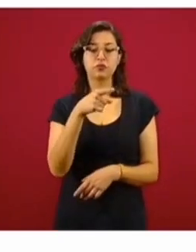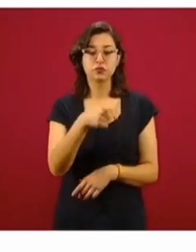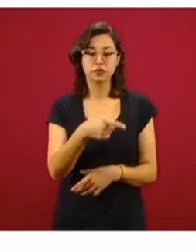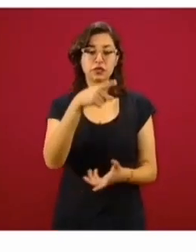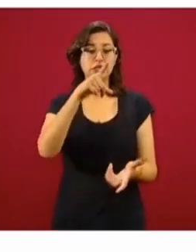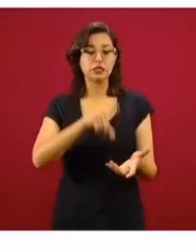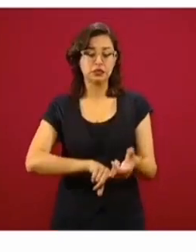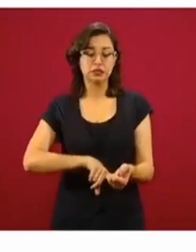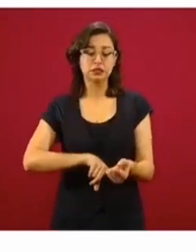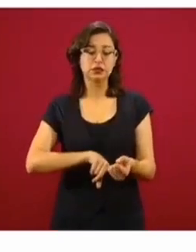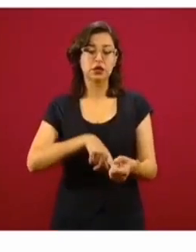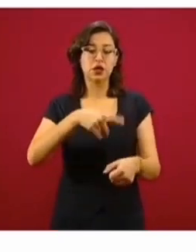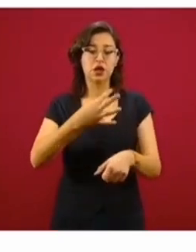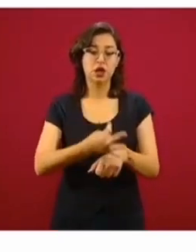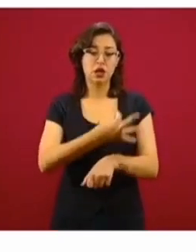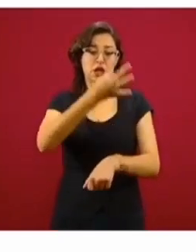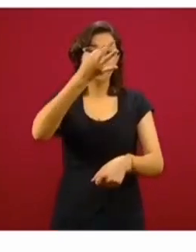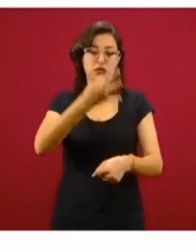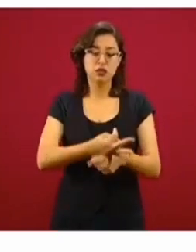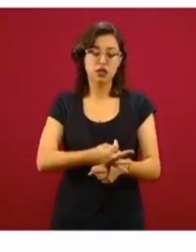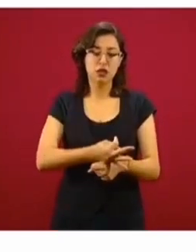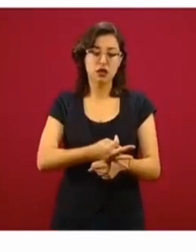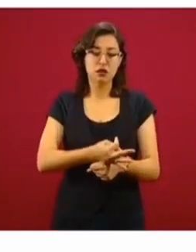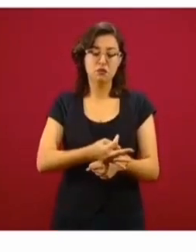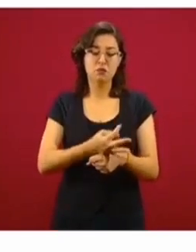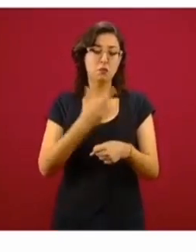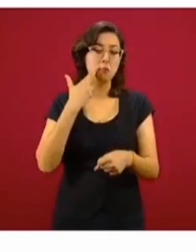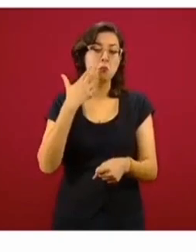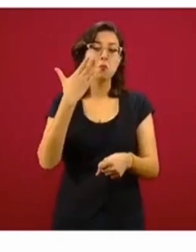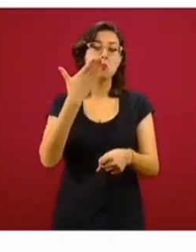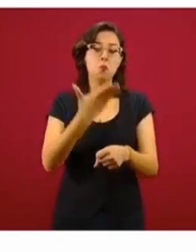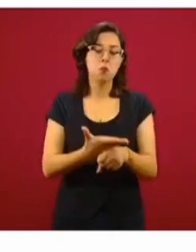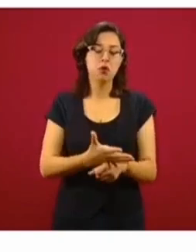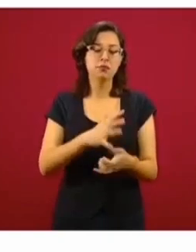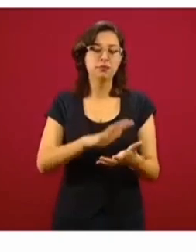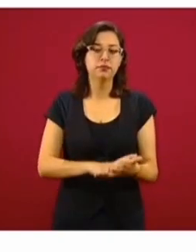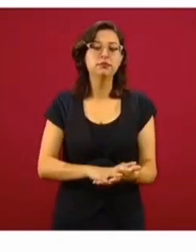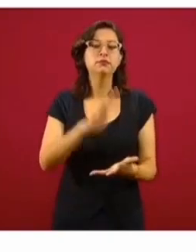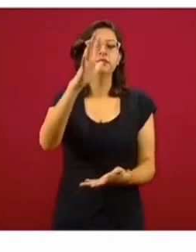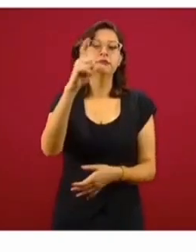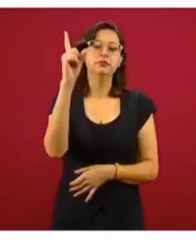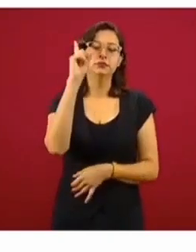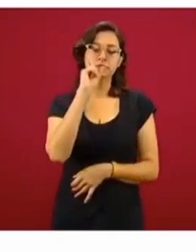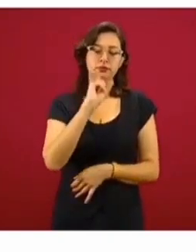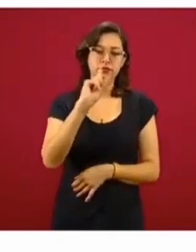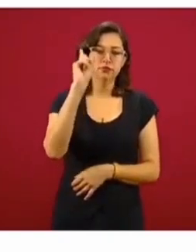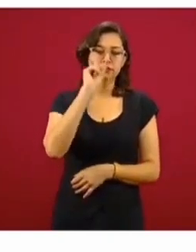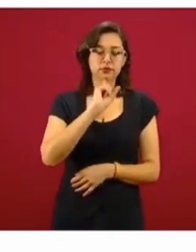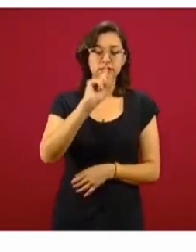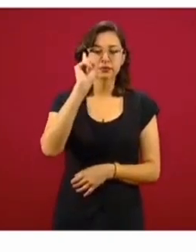de esos comités la mayoría son mujeres.